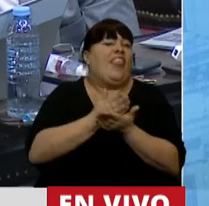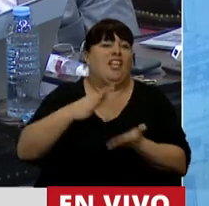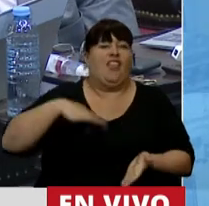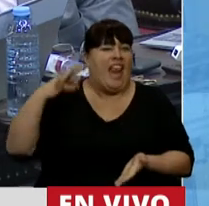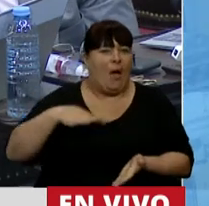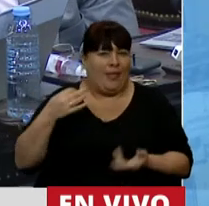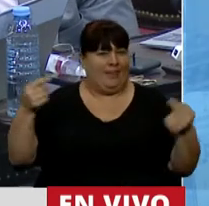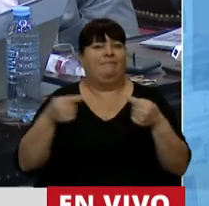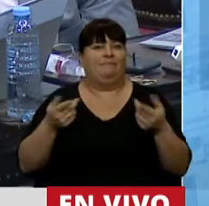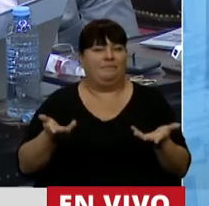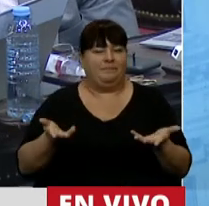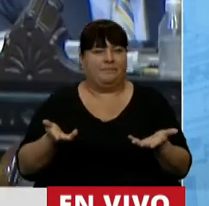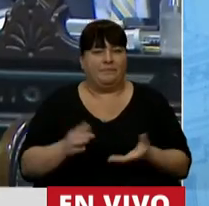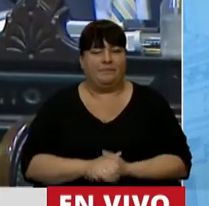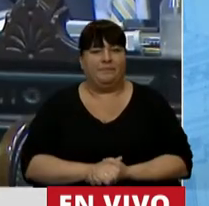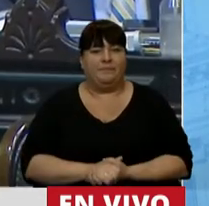derecho a la vida, Presidente.